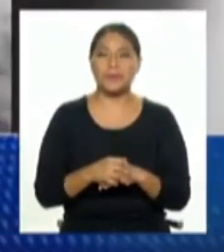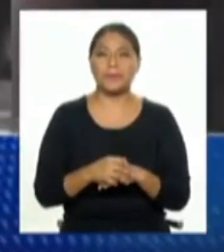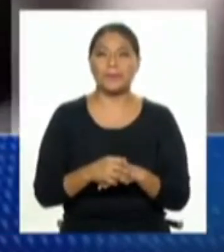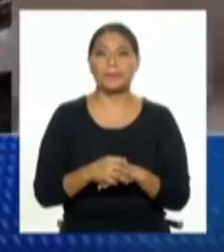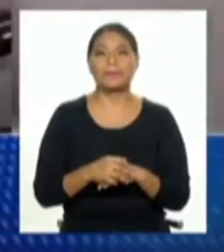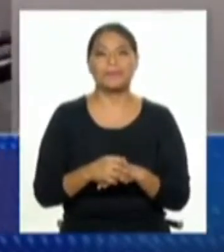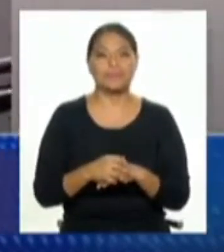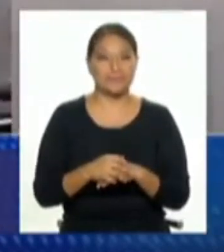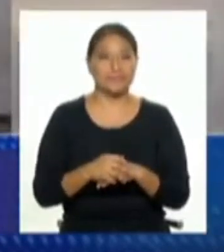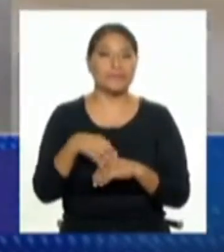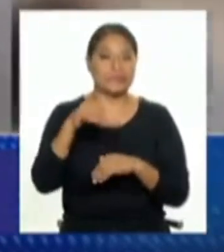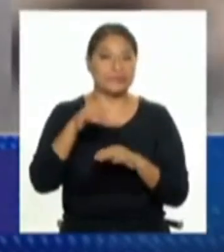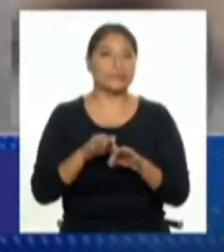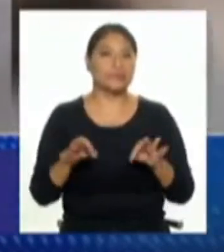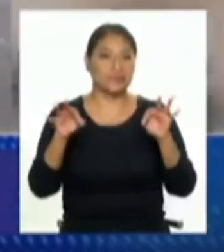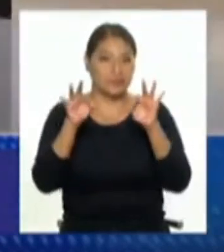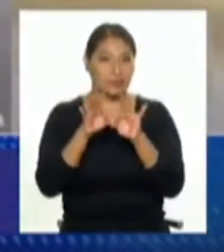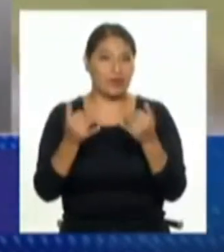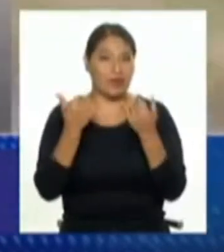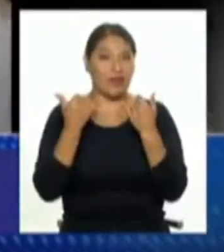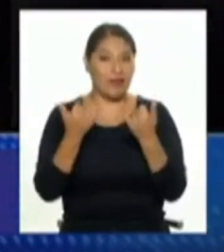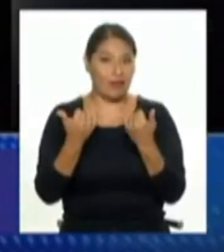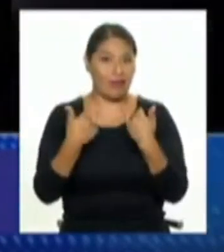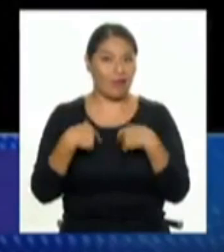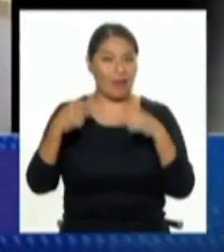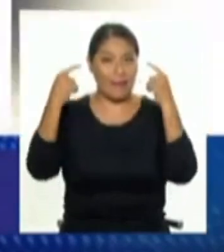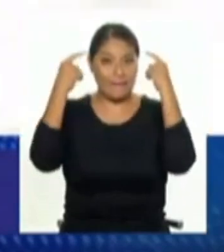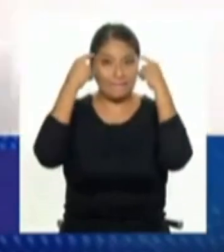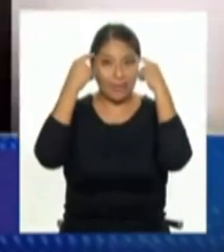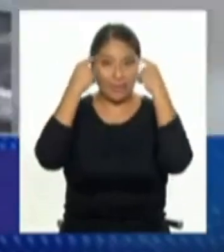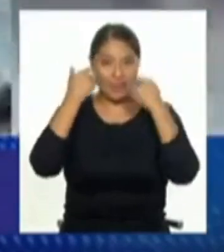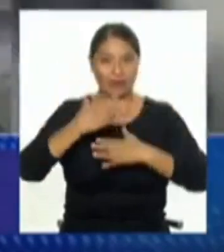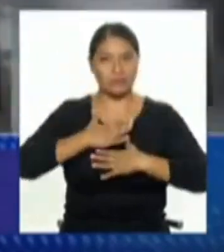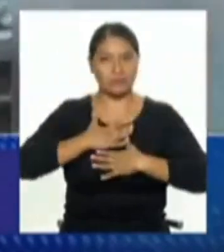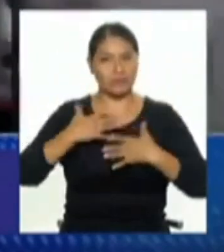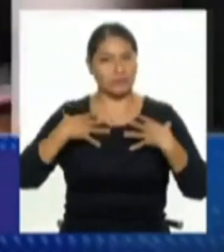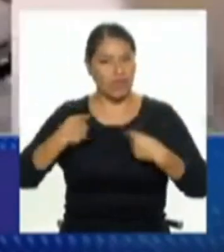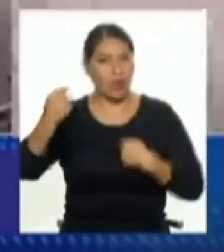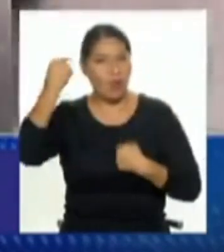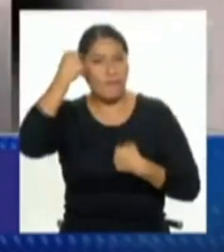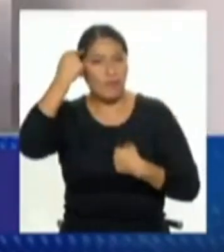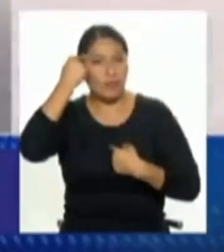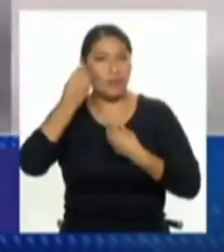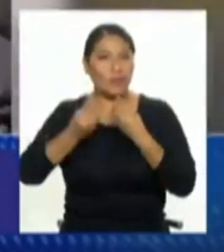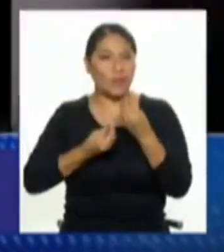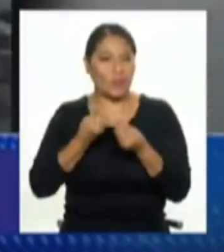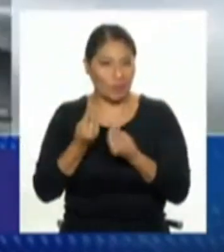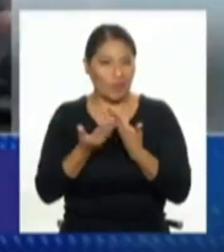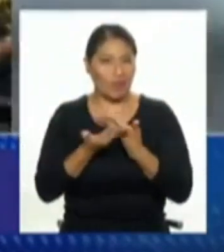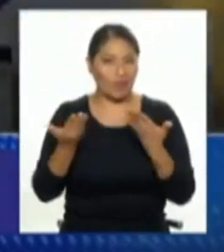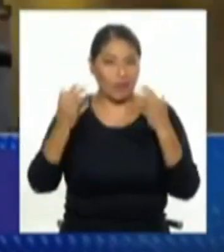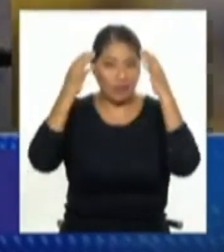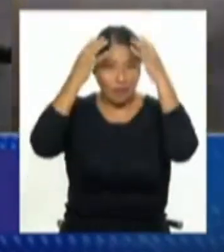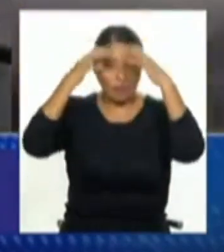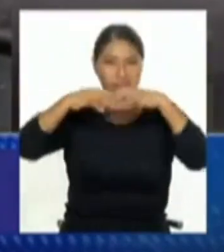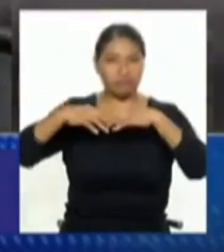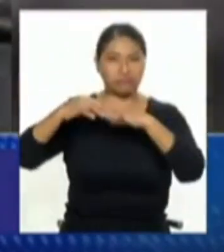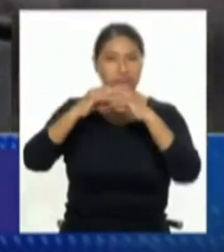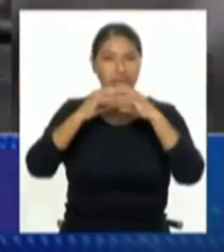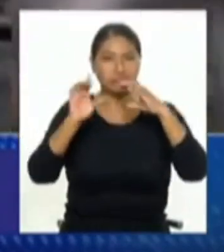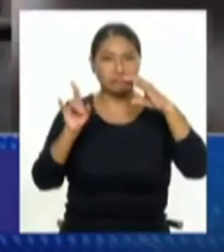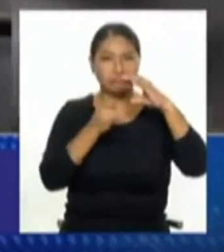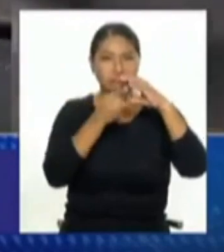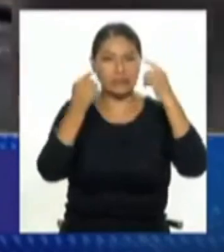Importante, Maite, hablar del impacto en la salud mental por solo la presencia de armas. En general, en la salud mental colectiva, no